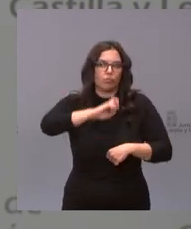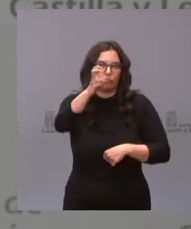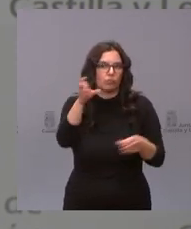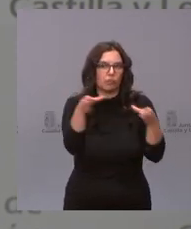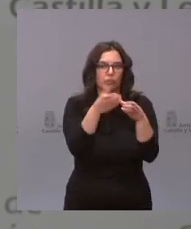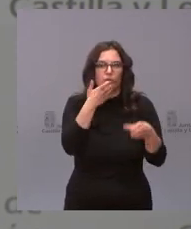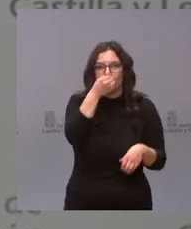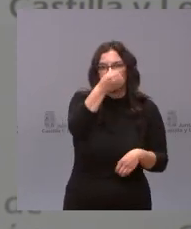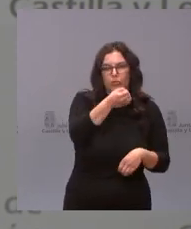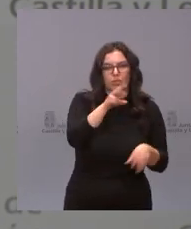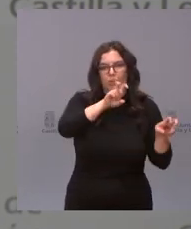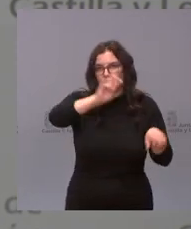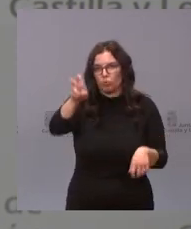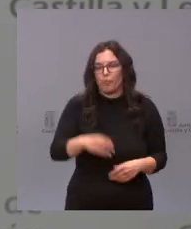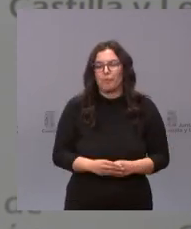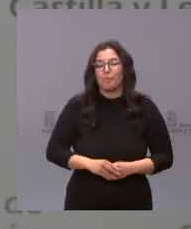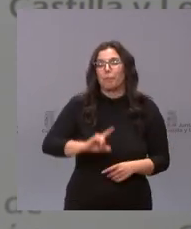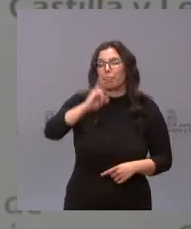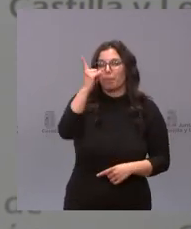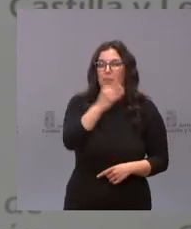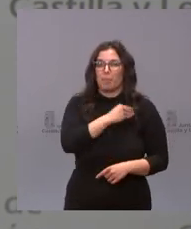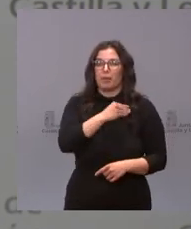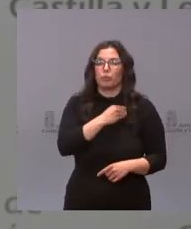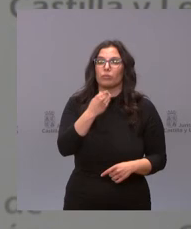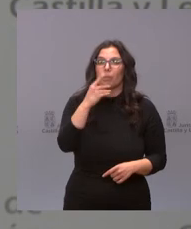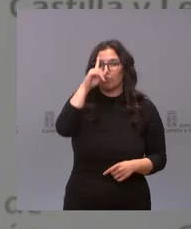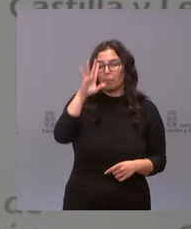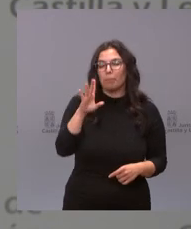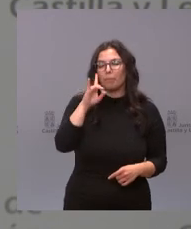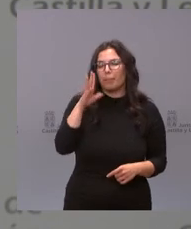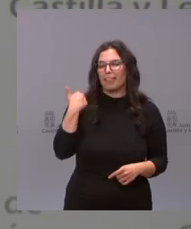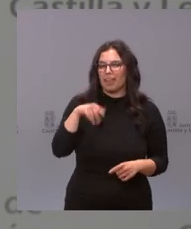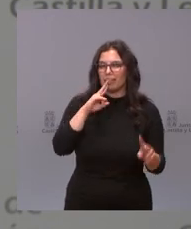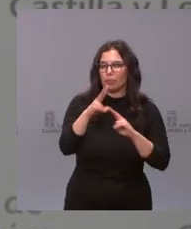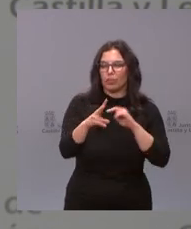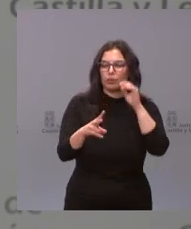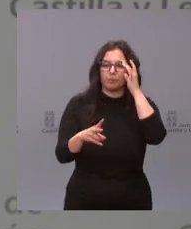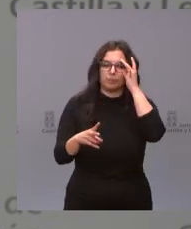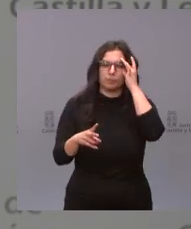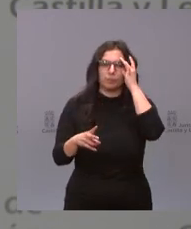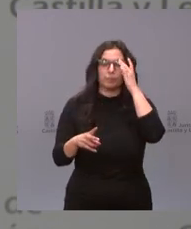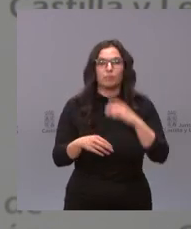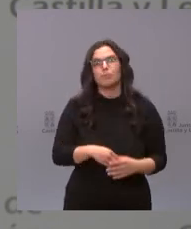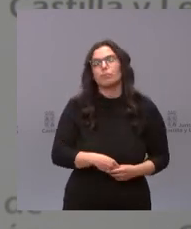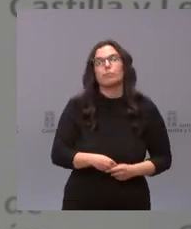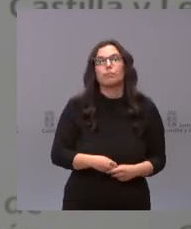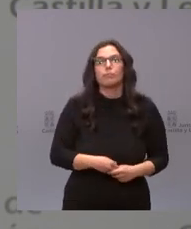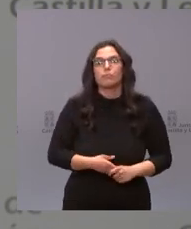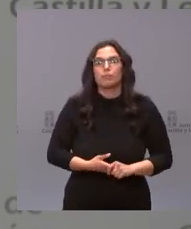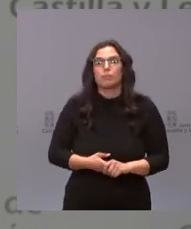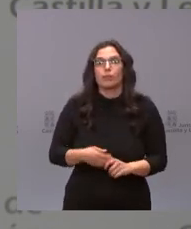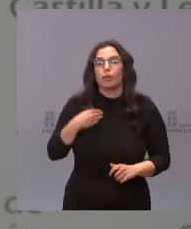Partido Socialista en otras cuestiones y respecto a la primera de las preguntas creo que ya le he respondido yo creo que los peores